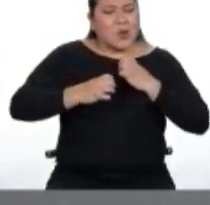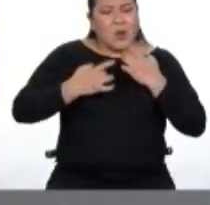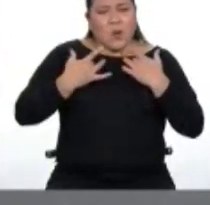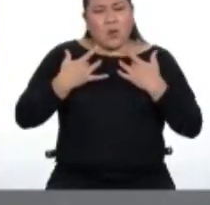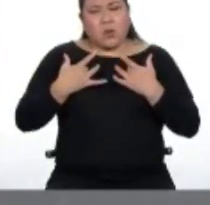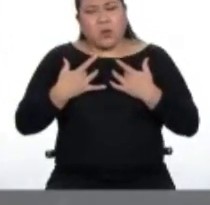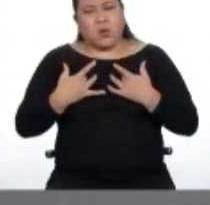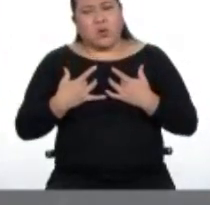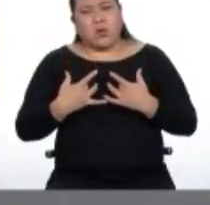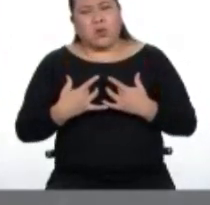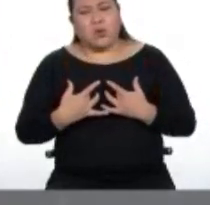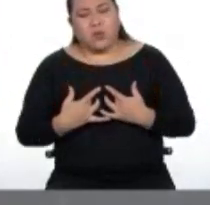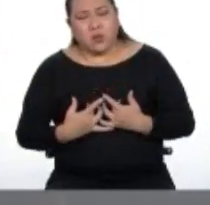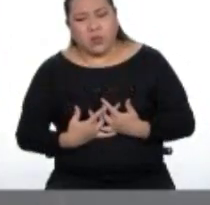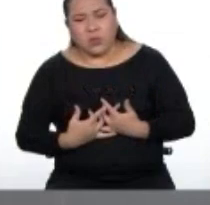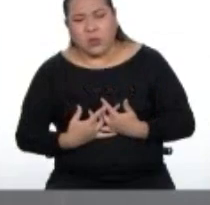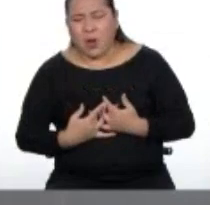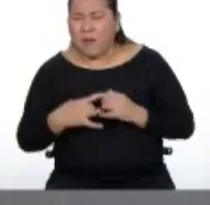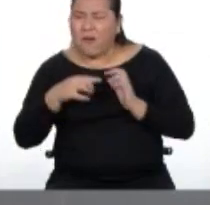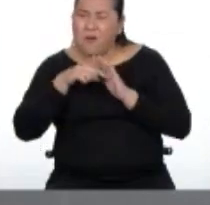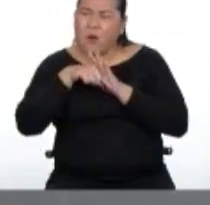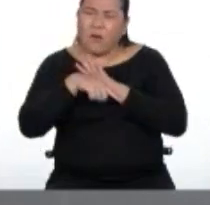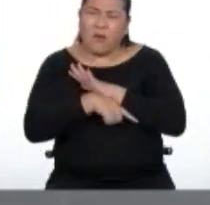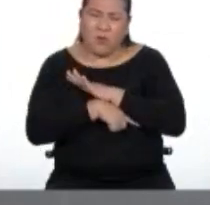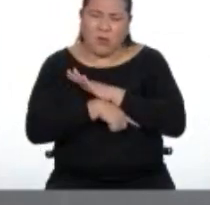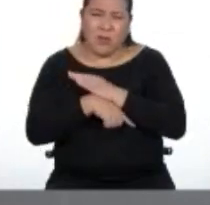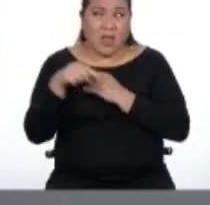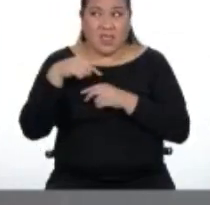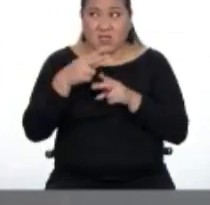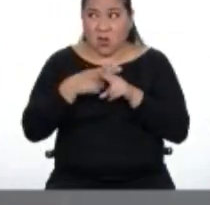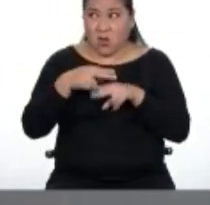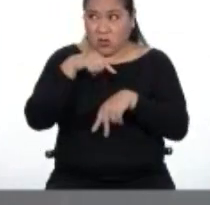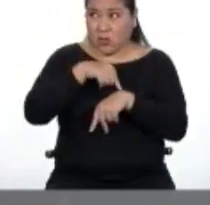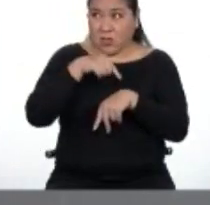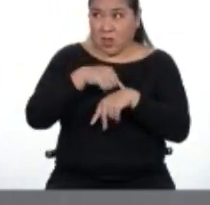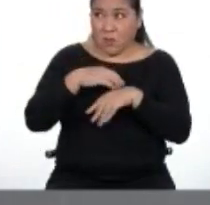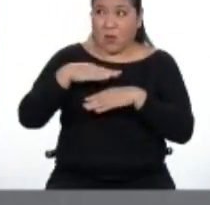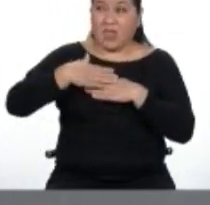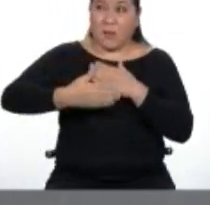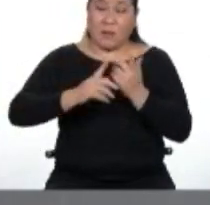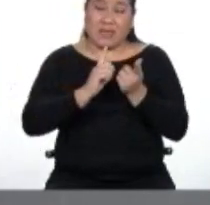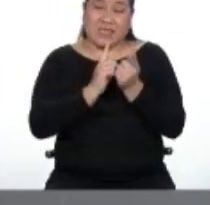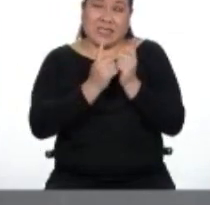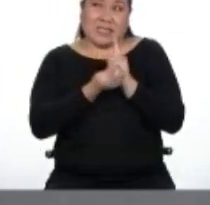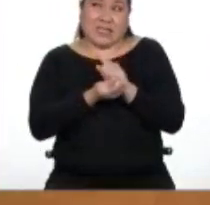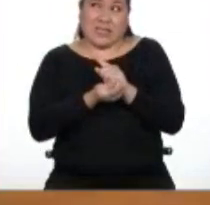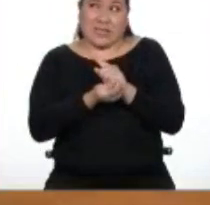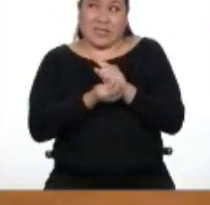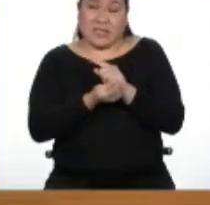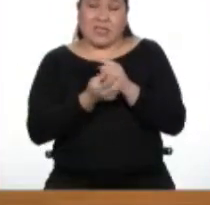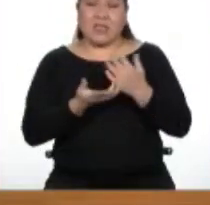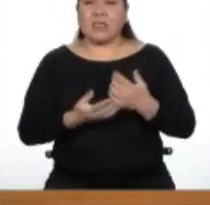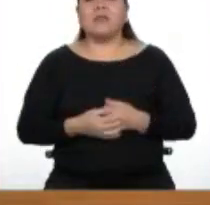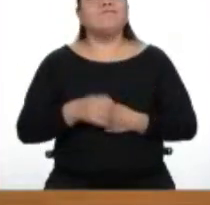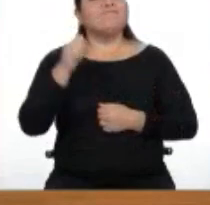tengo ahora es temporal y es capaz de evolucionar en algún momento o incluso dejar de acosarme? Claro que sí,